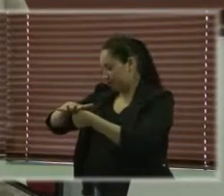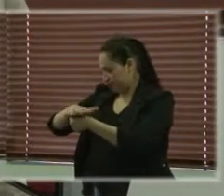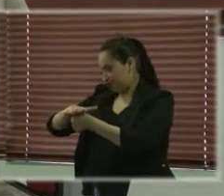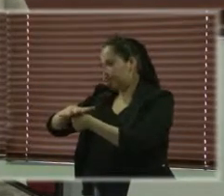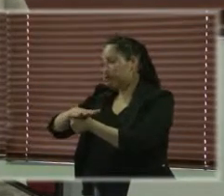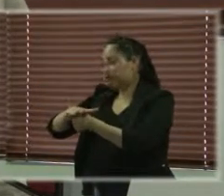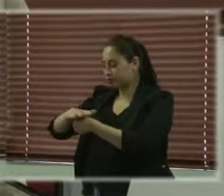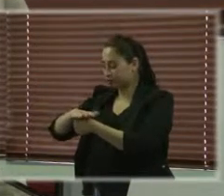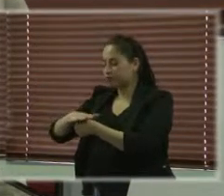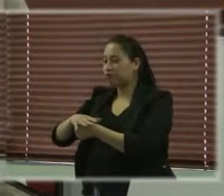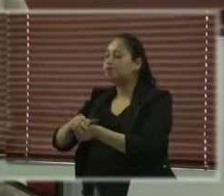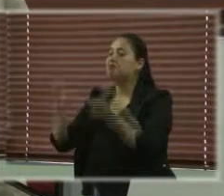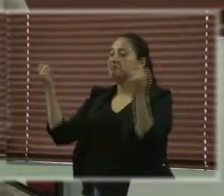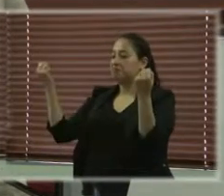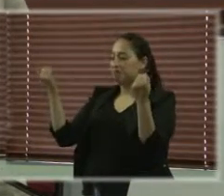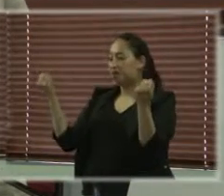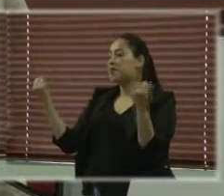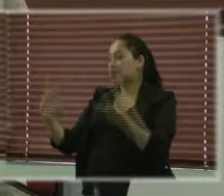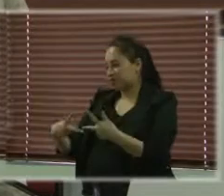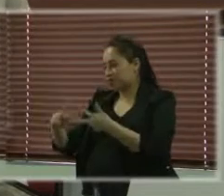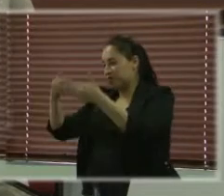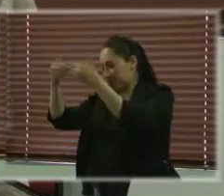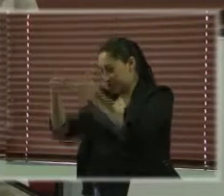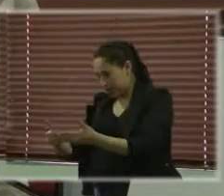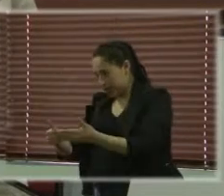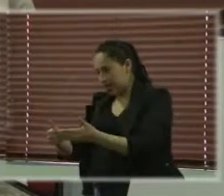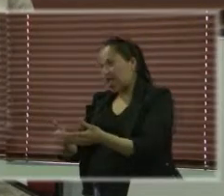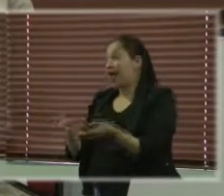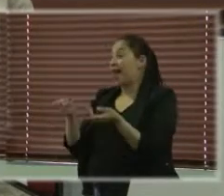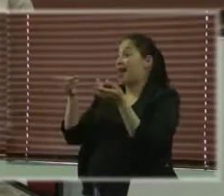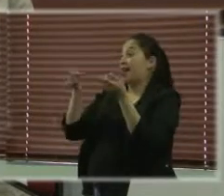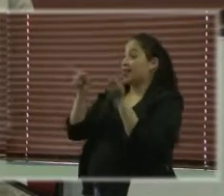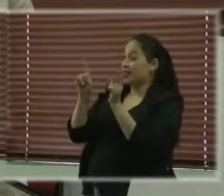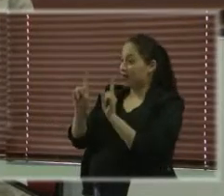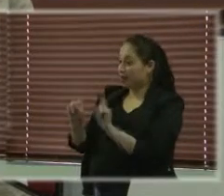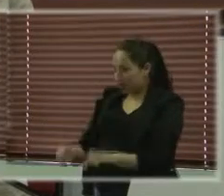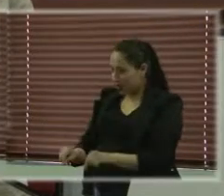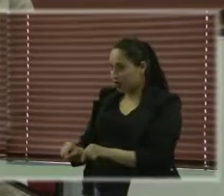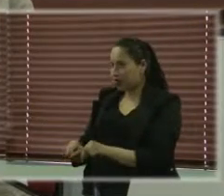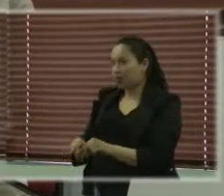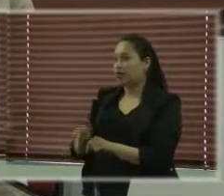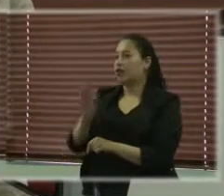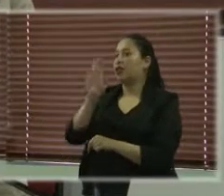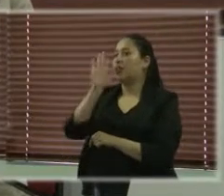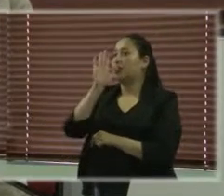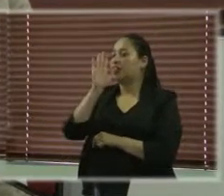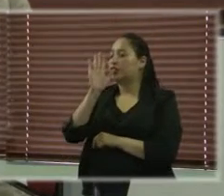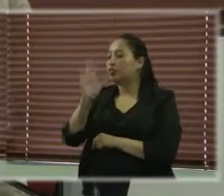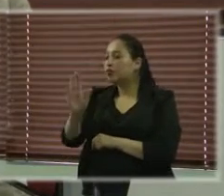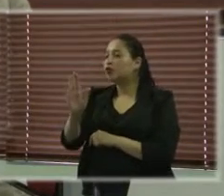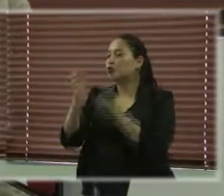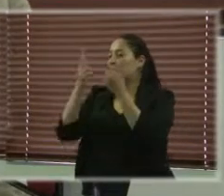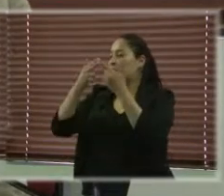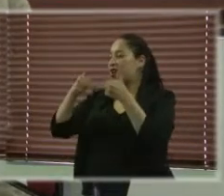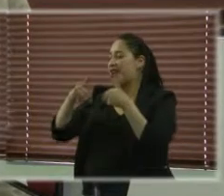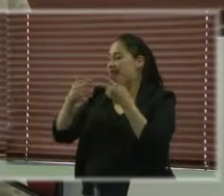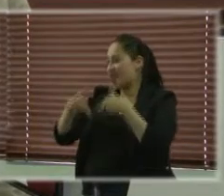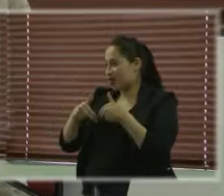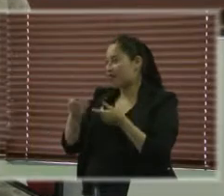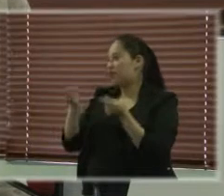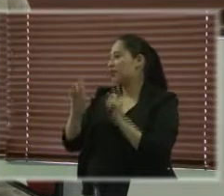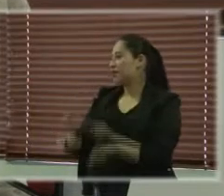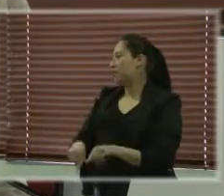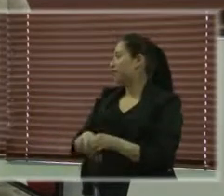raíz en la orientación sexual, por supuesto que esa es otra forma de violencia, también hay